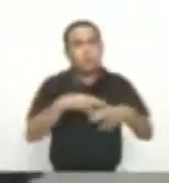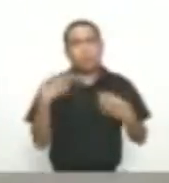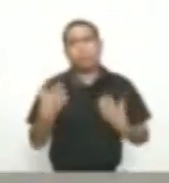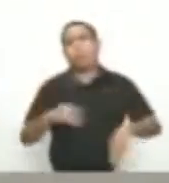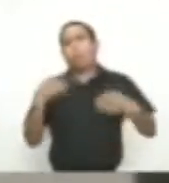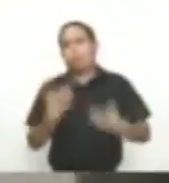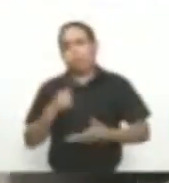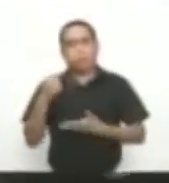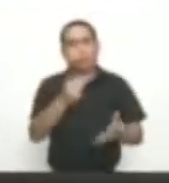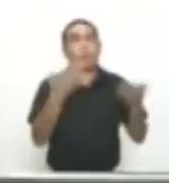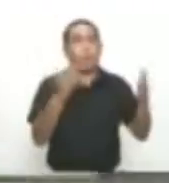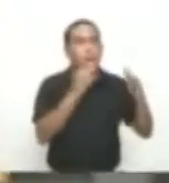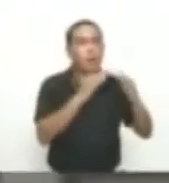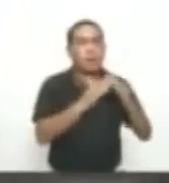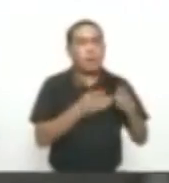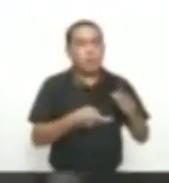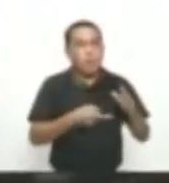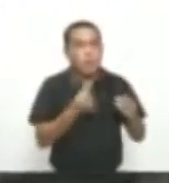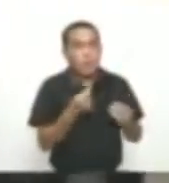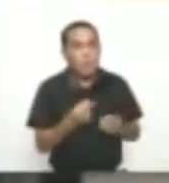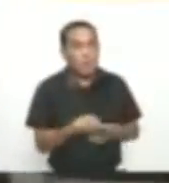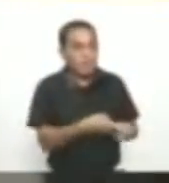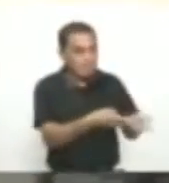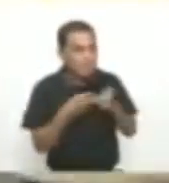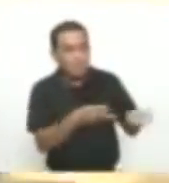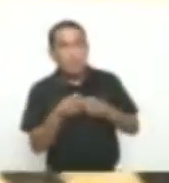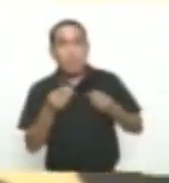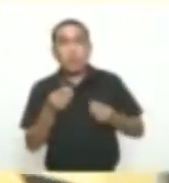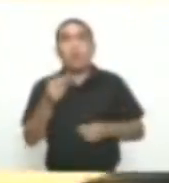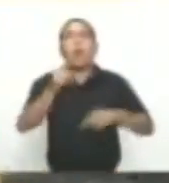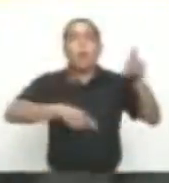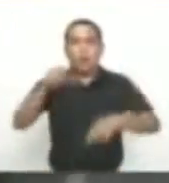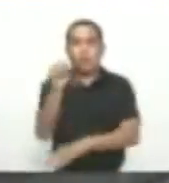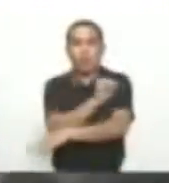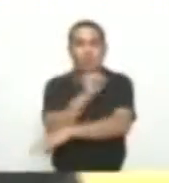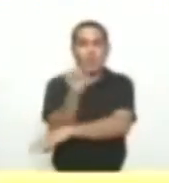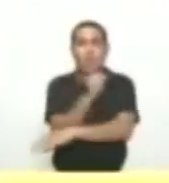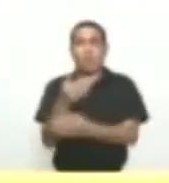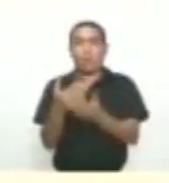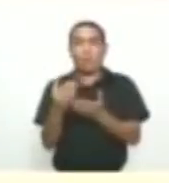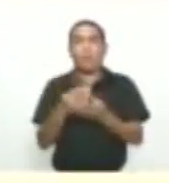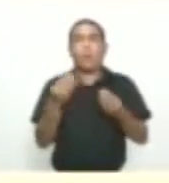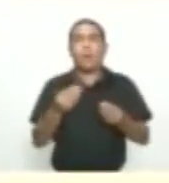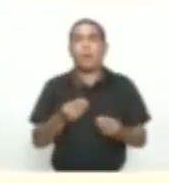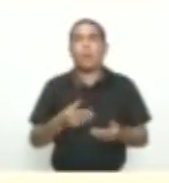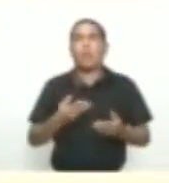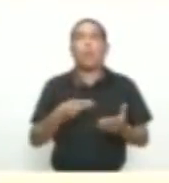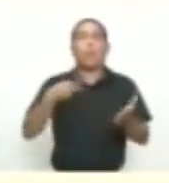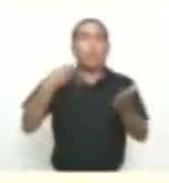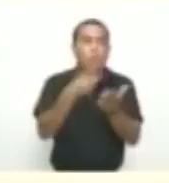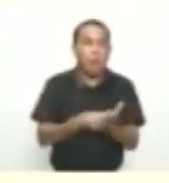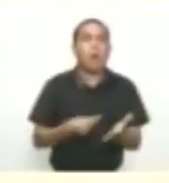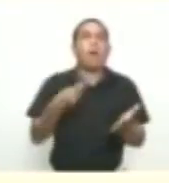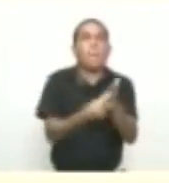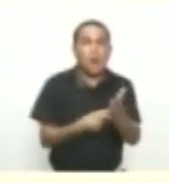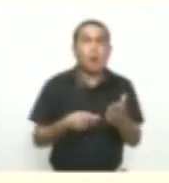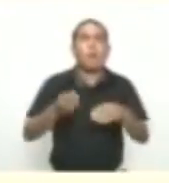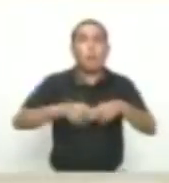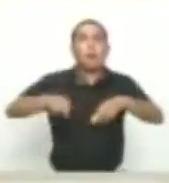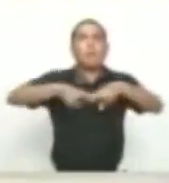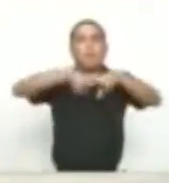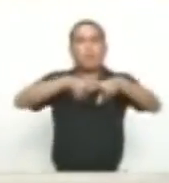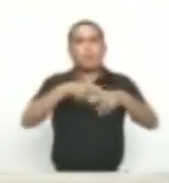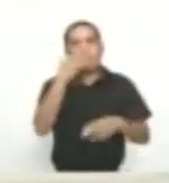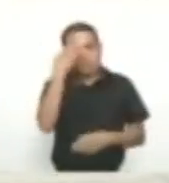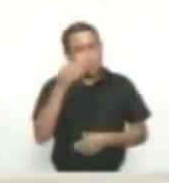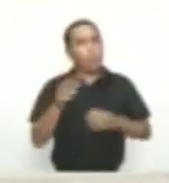finanzas de los hogares de quienes con mucho esfuerzo adquieren un vehículo para cobrar más dinero cuando deberían diseñarse políticas